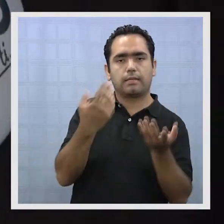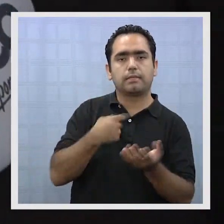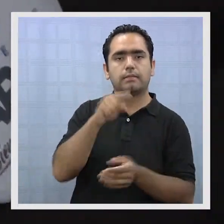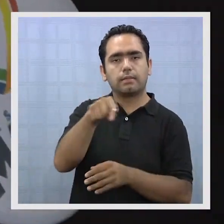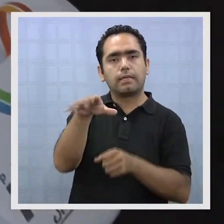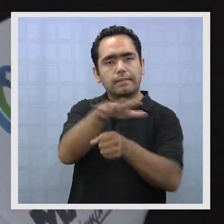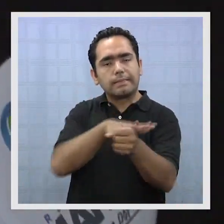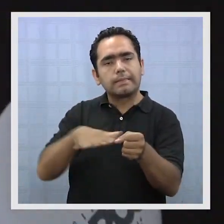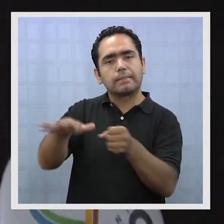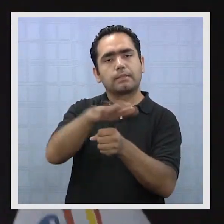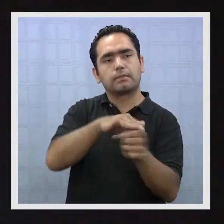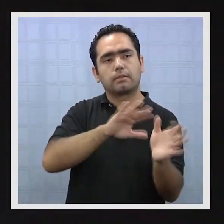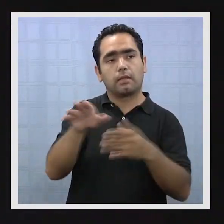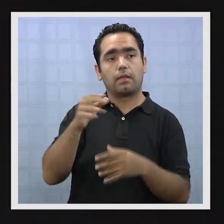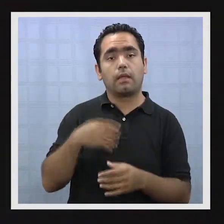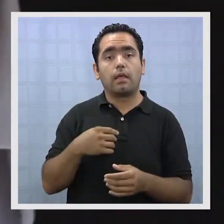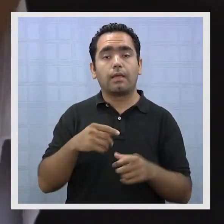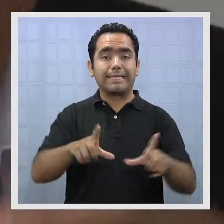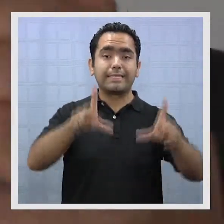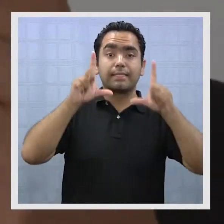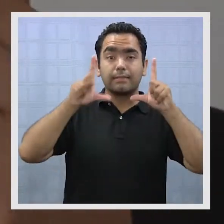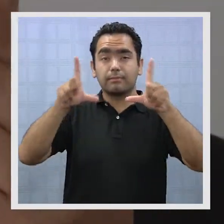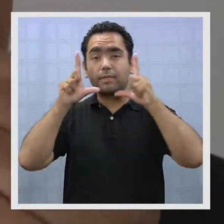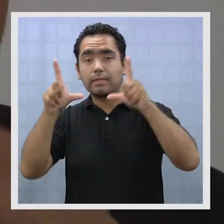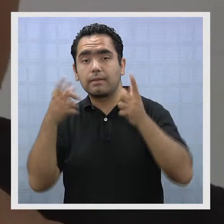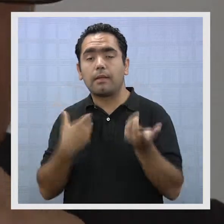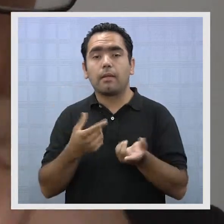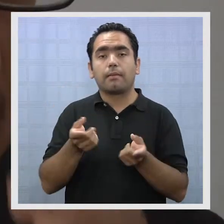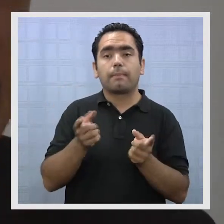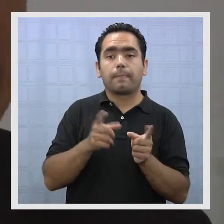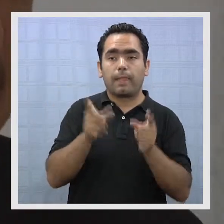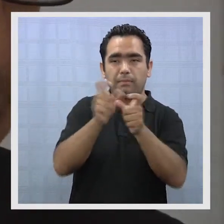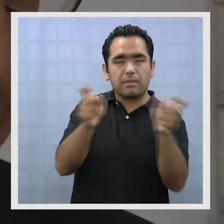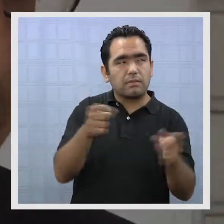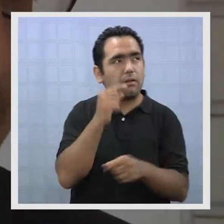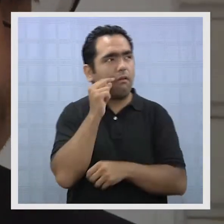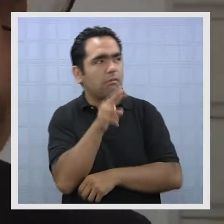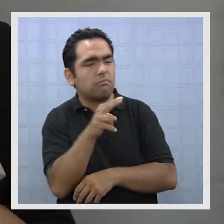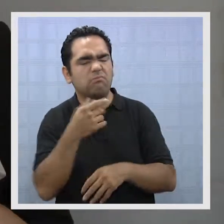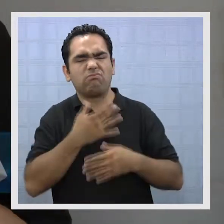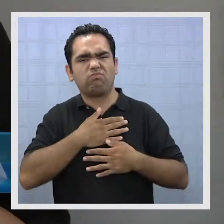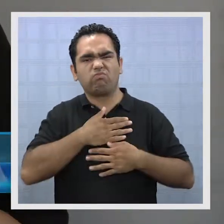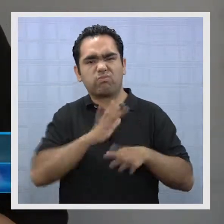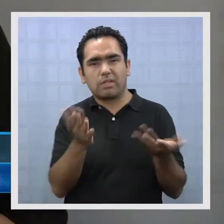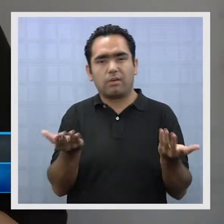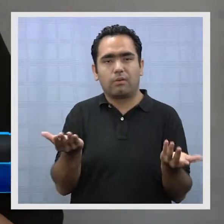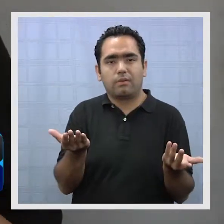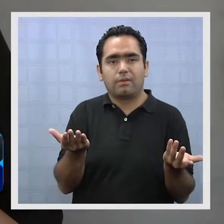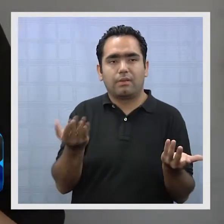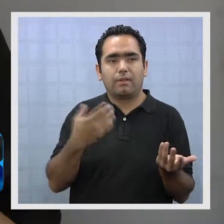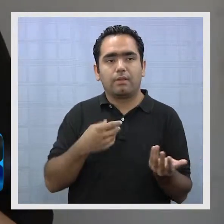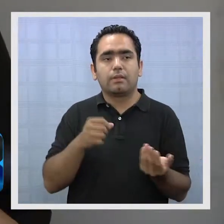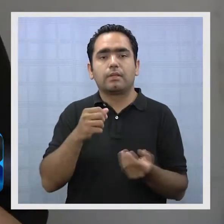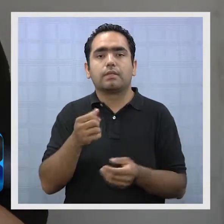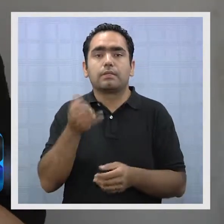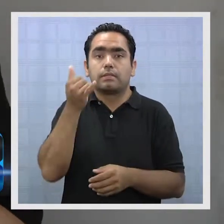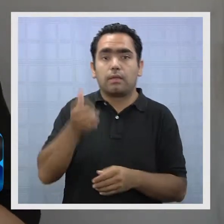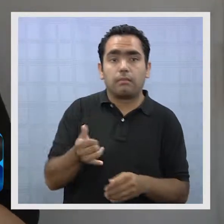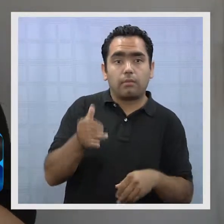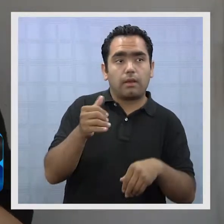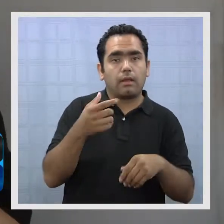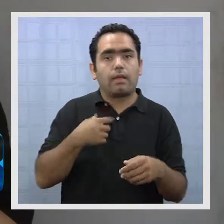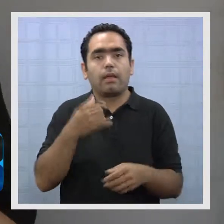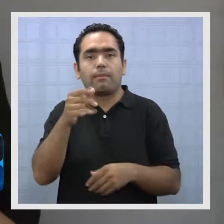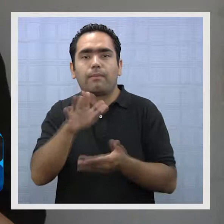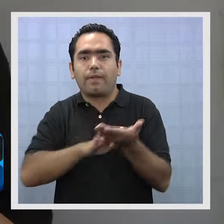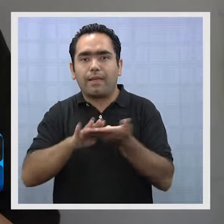Programáticamente las candidaturas se han vuelto menos atractivas para la gente. Hay un principio básico, cuando la película es buena la gente